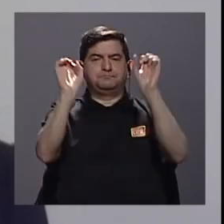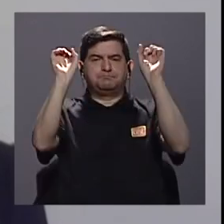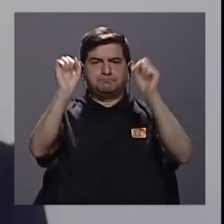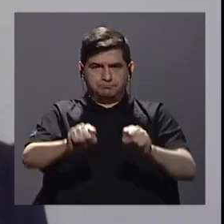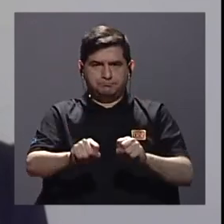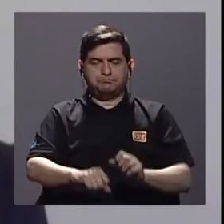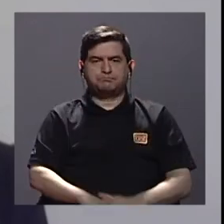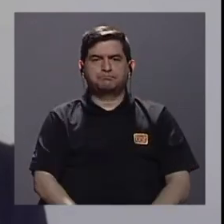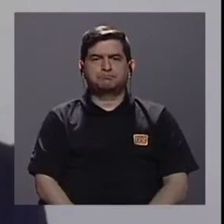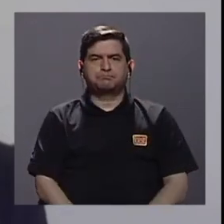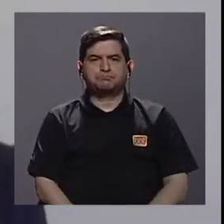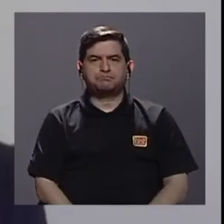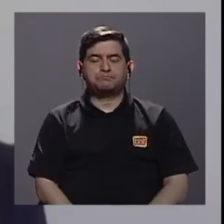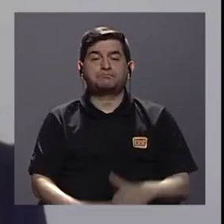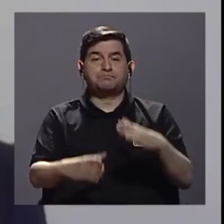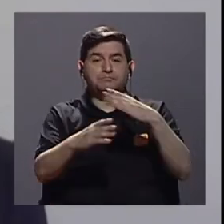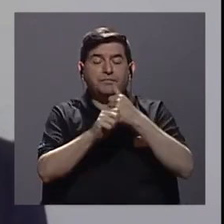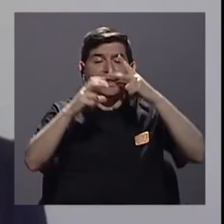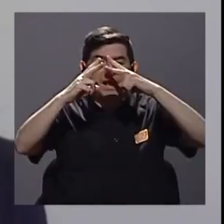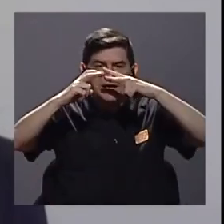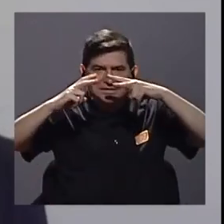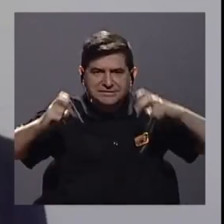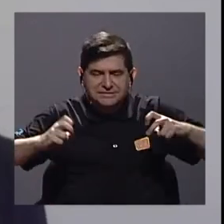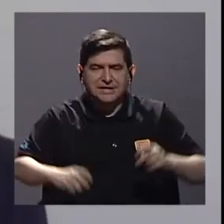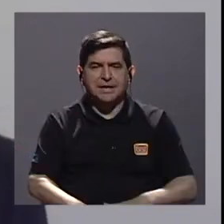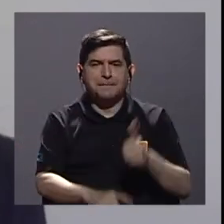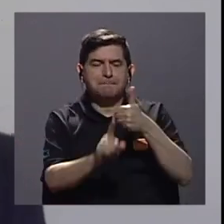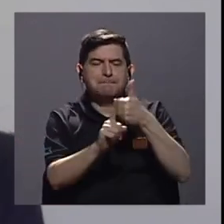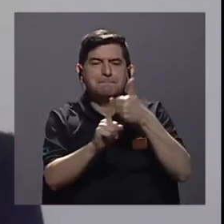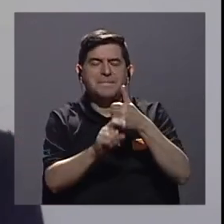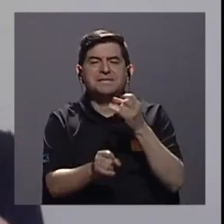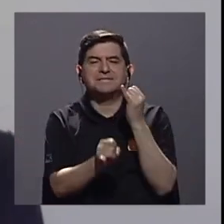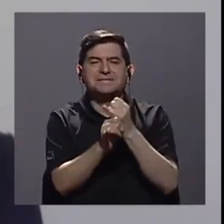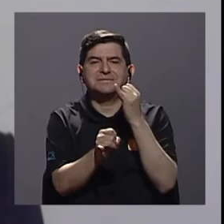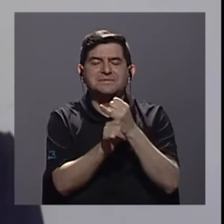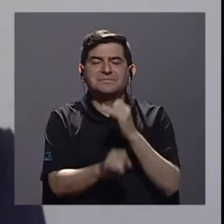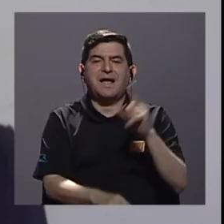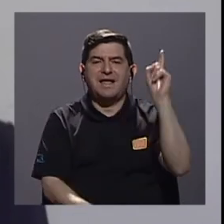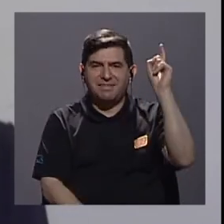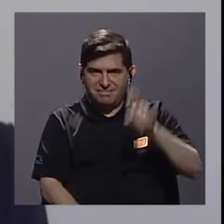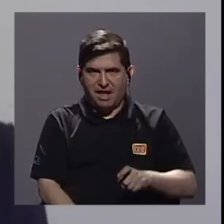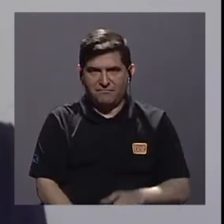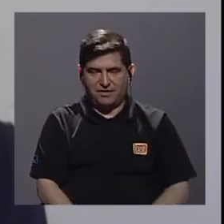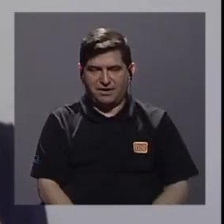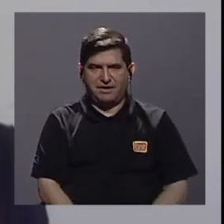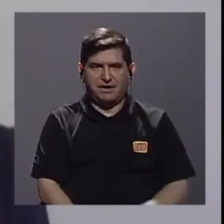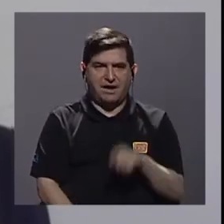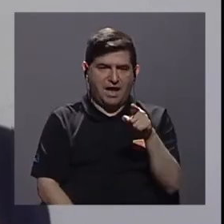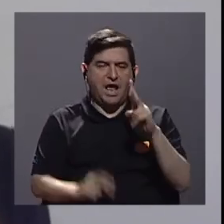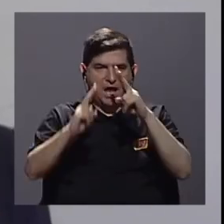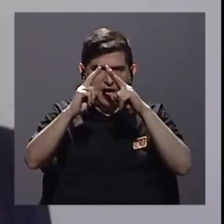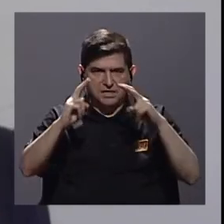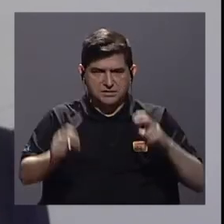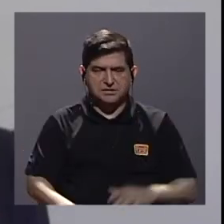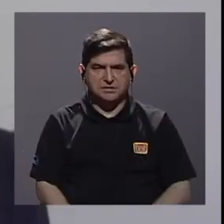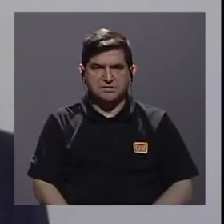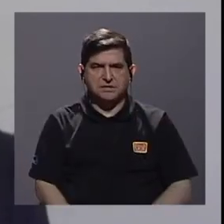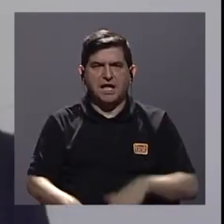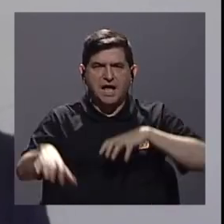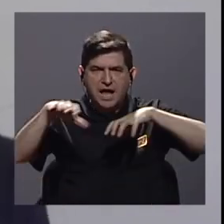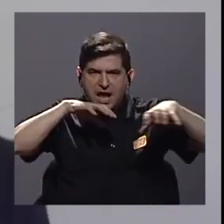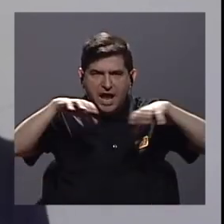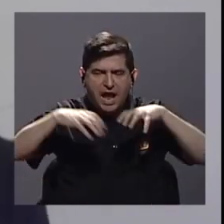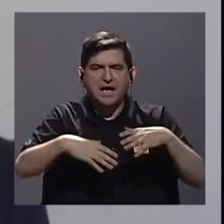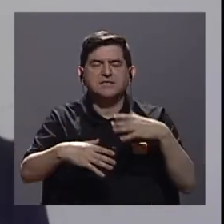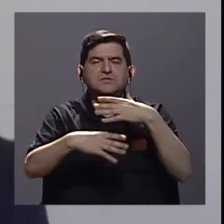realizar análisis y las mismas instituciones tienen que estar haciendo este análisis de cuáles son las acciones